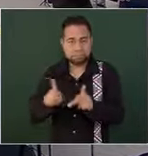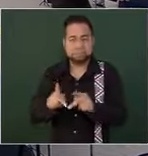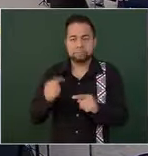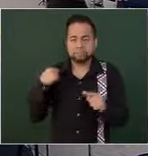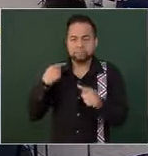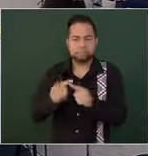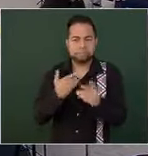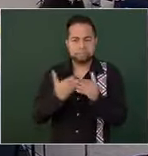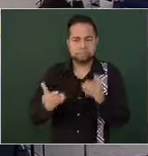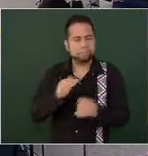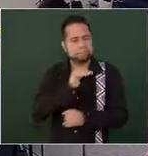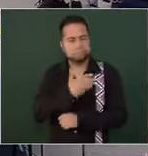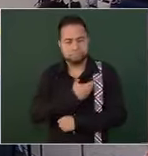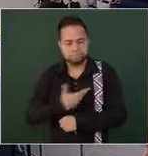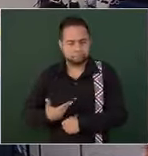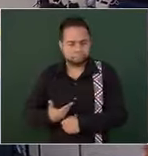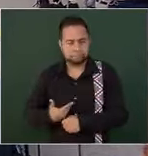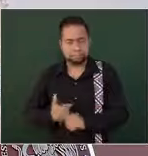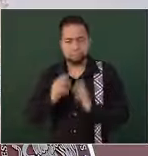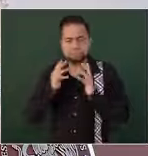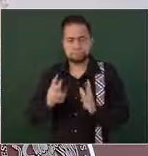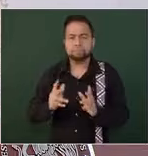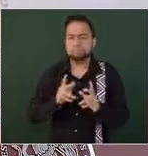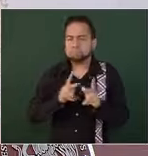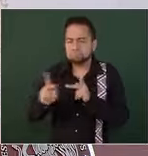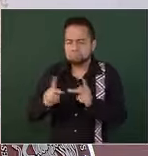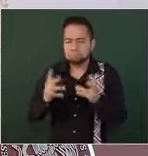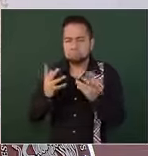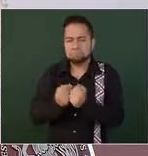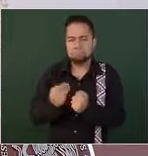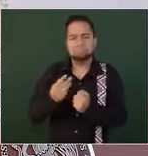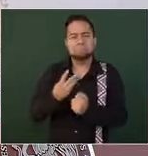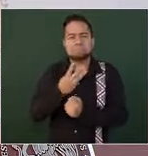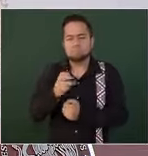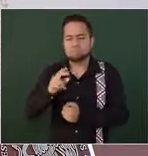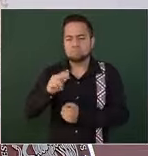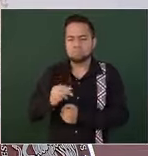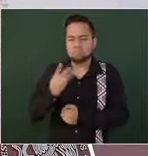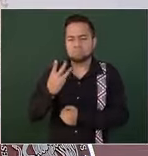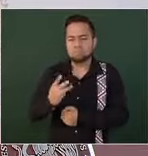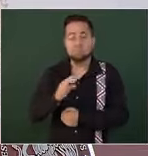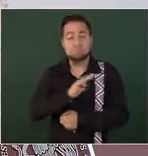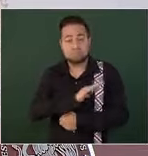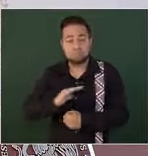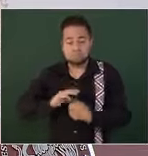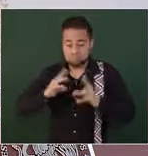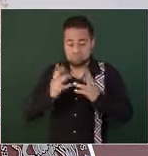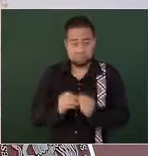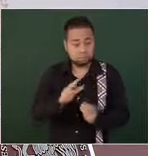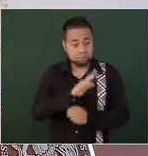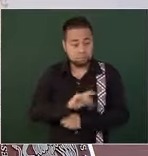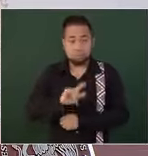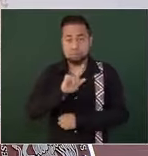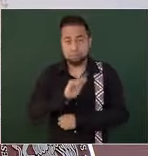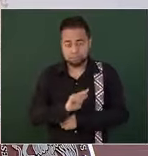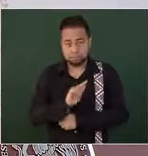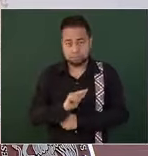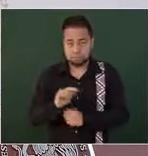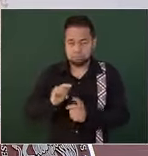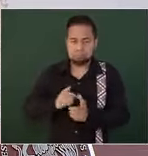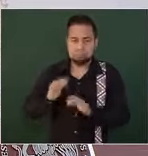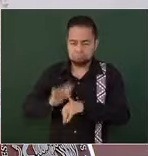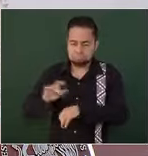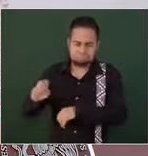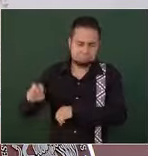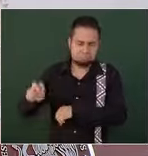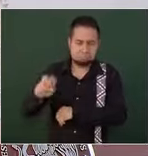fecha, señor presidente, hemos recorrido 383 municipios de los 570, entre ellos